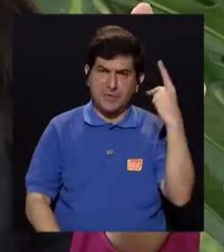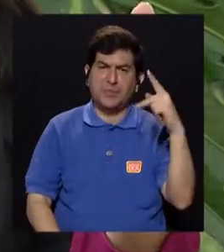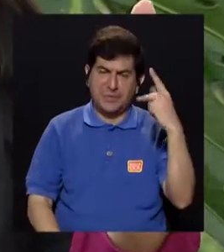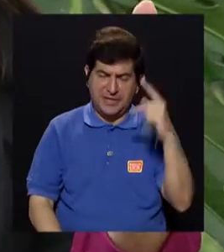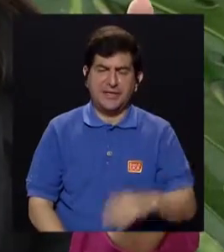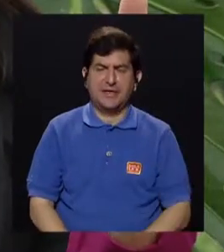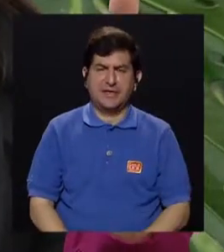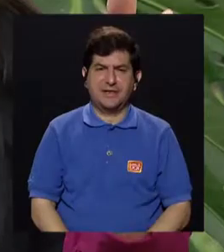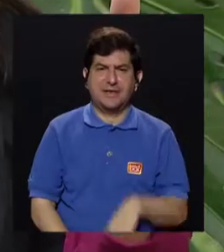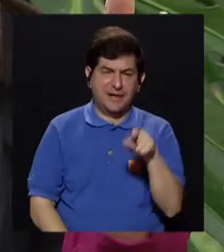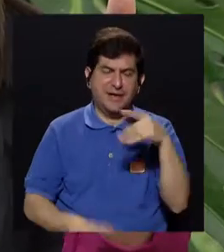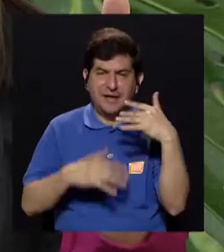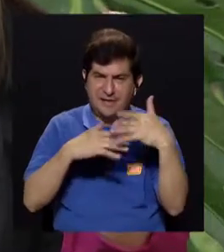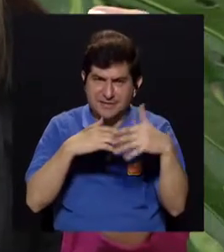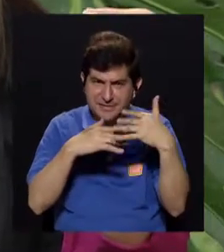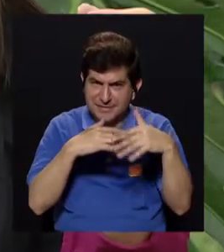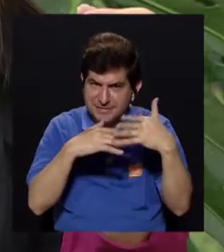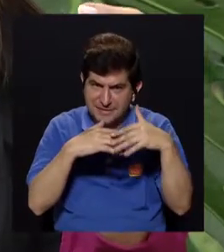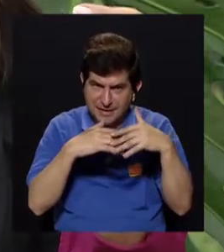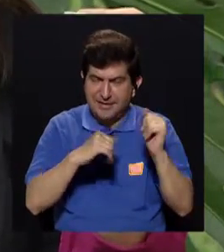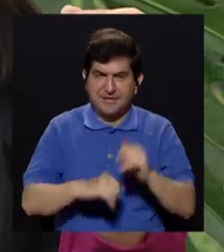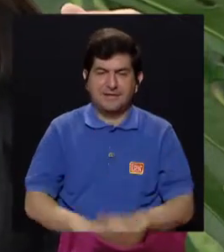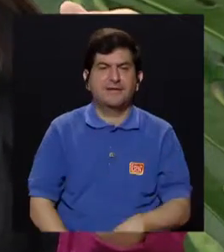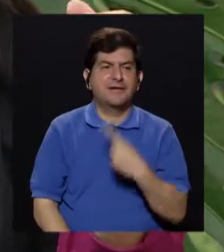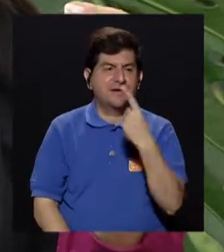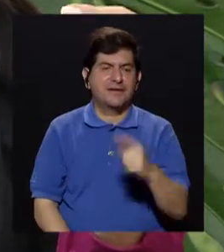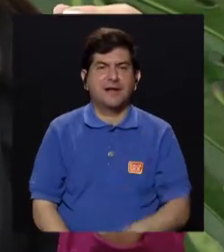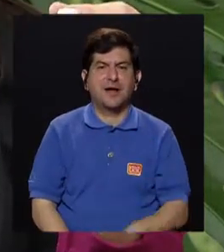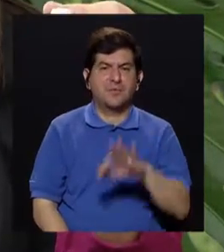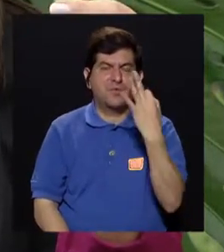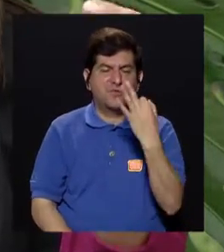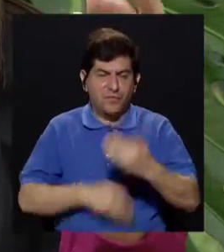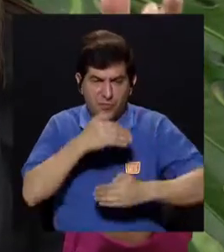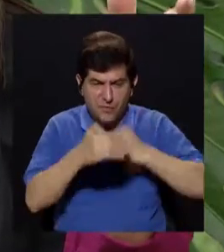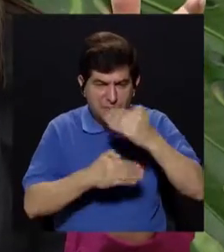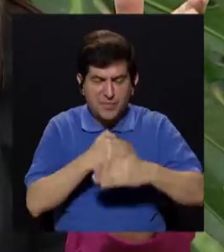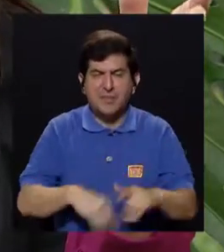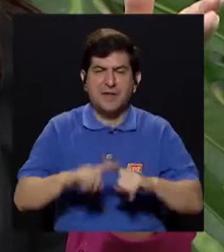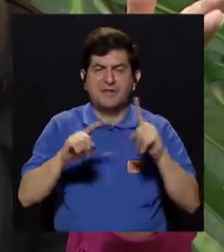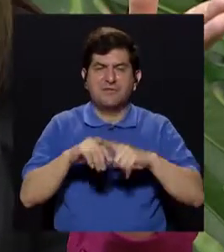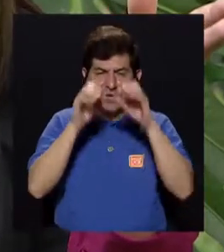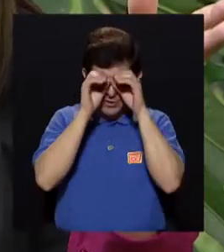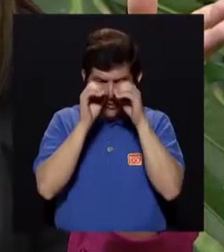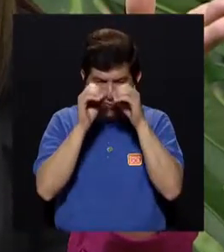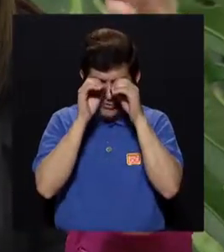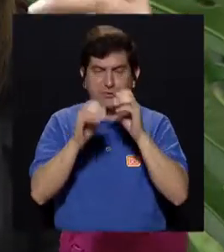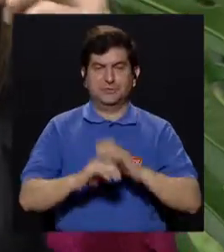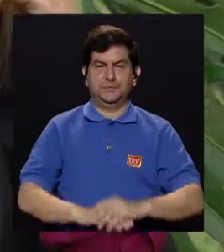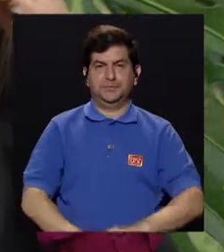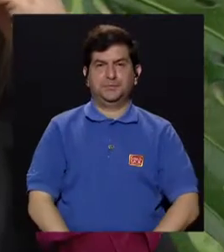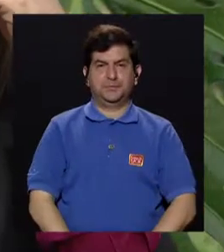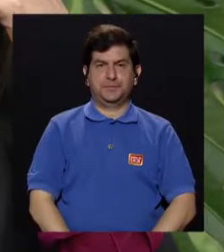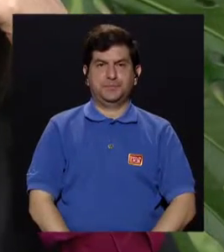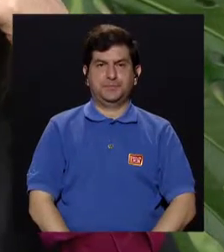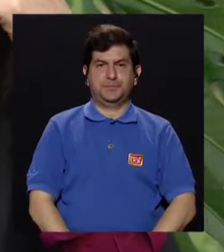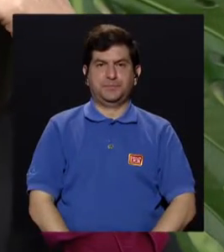peligroso porque la sangre es un, digamos, un medio de cultivo para muchos microorganismos.